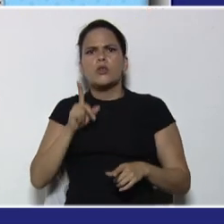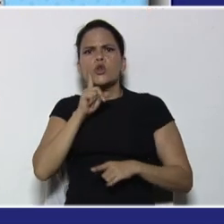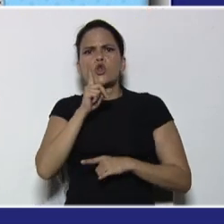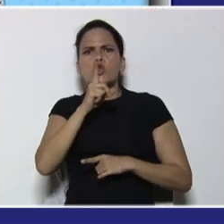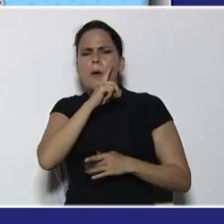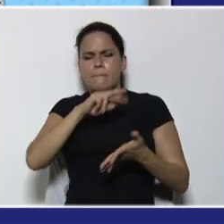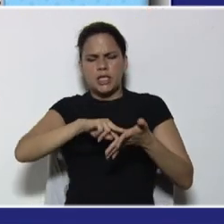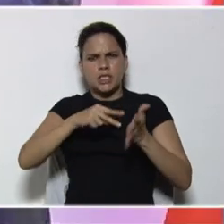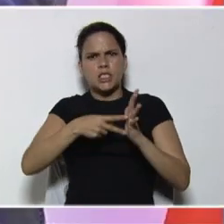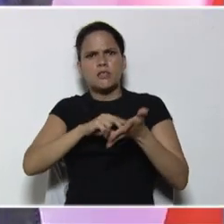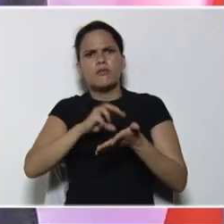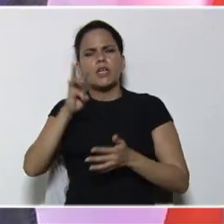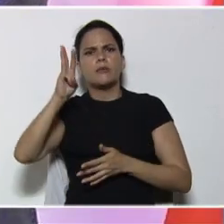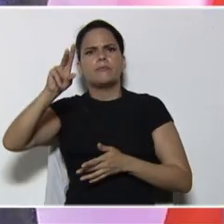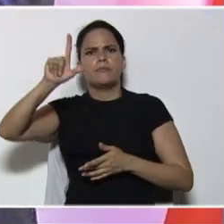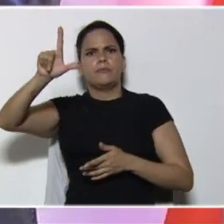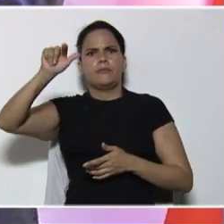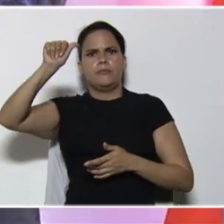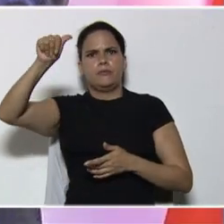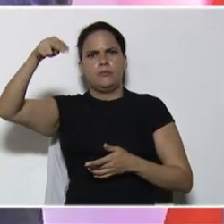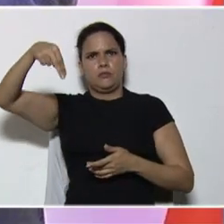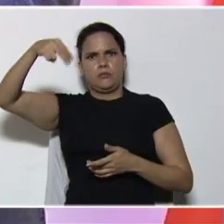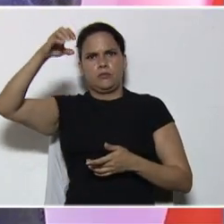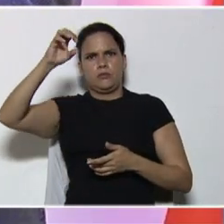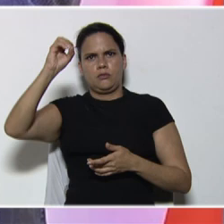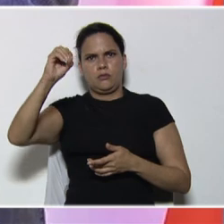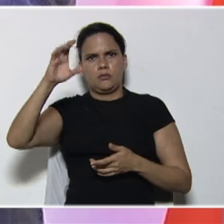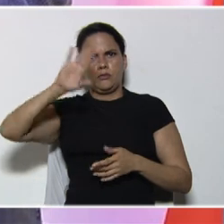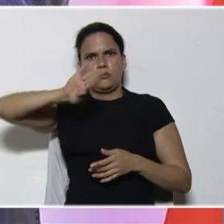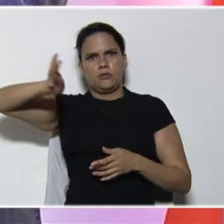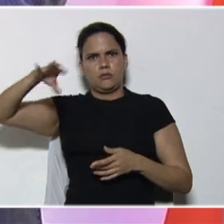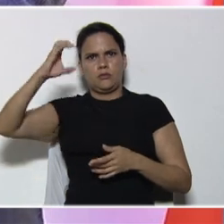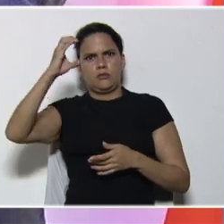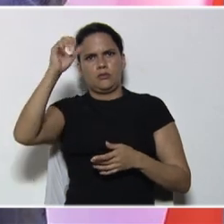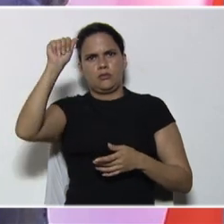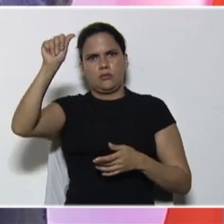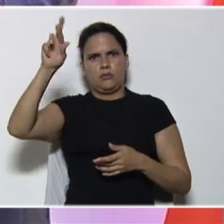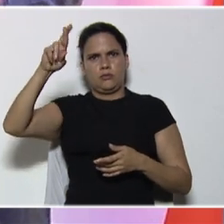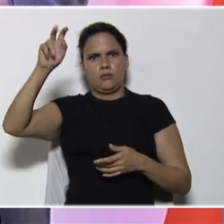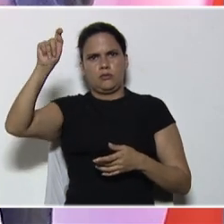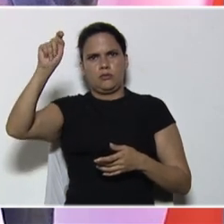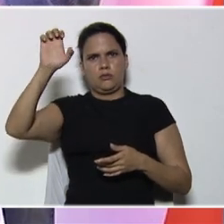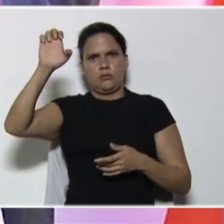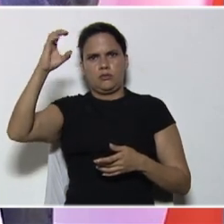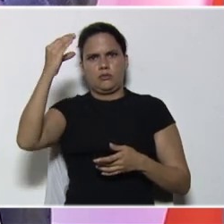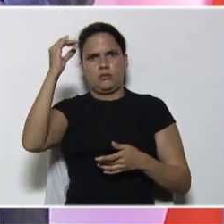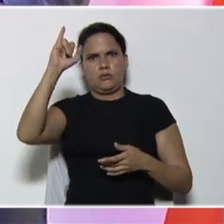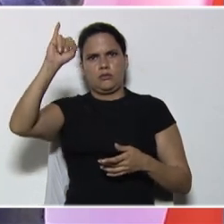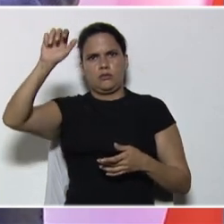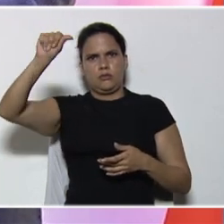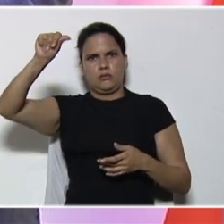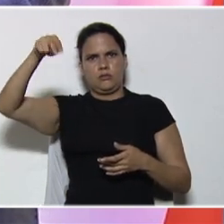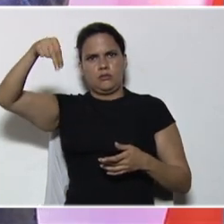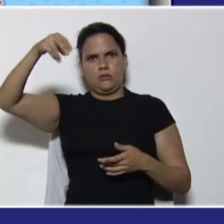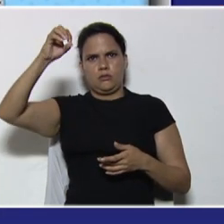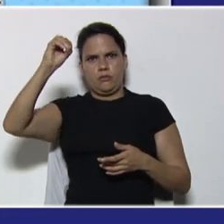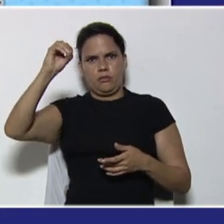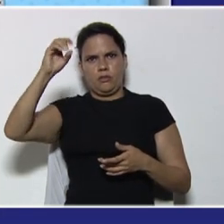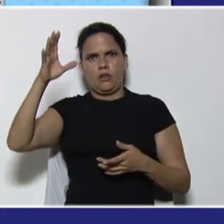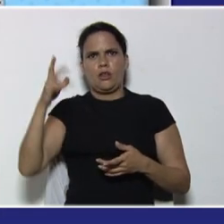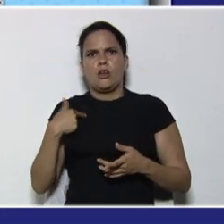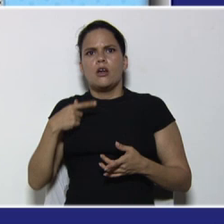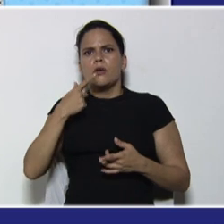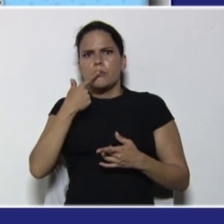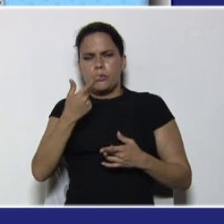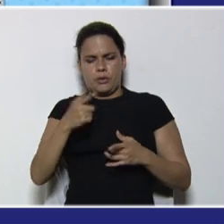Estas dos rectas se encuentran en un punto llamado 0,0. En este espacio se encuentra en el punto, en el estado